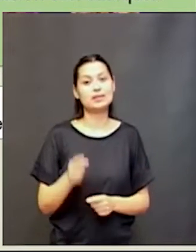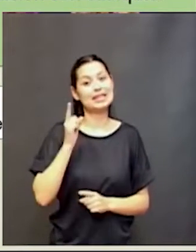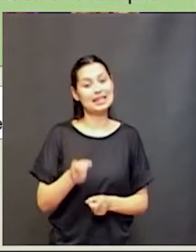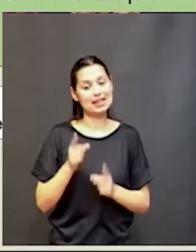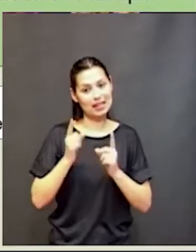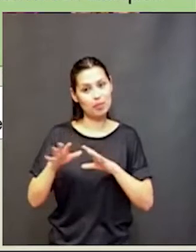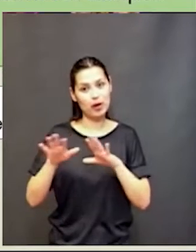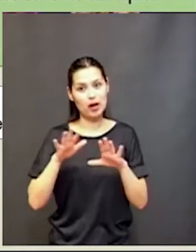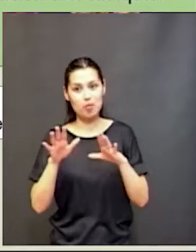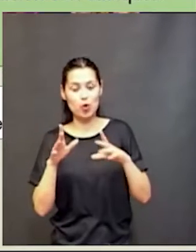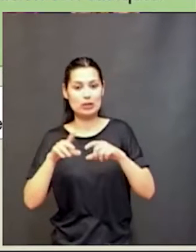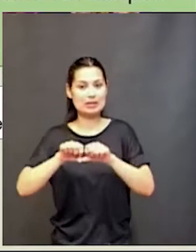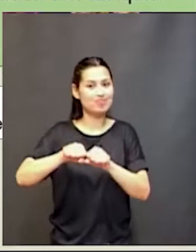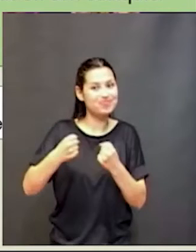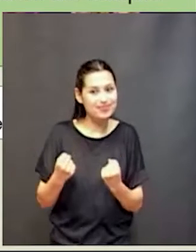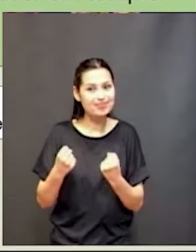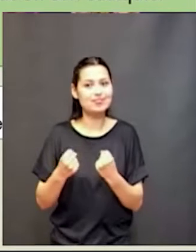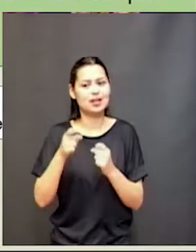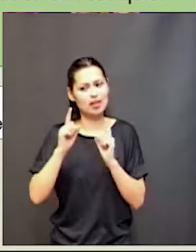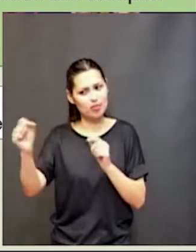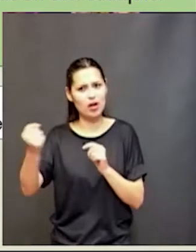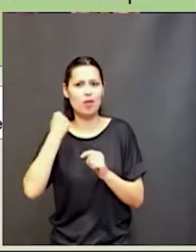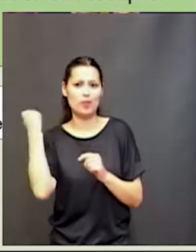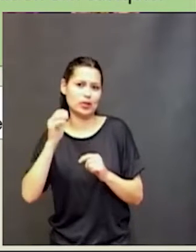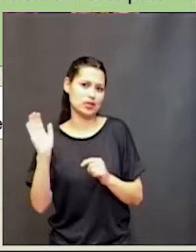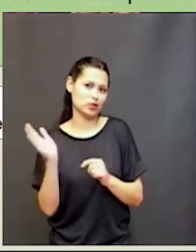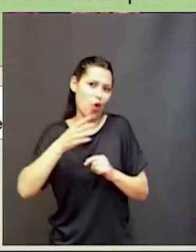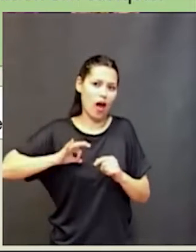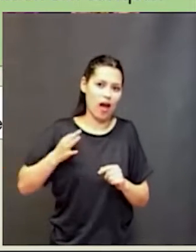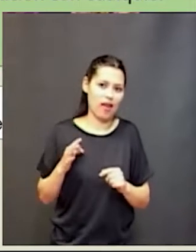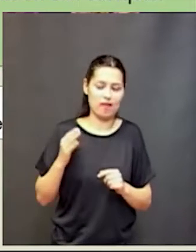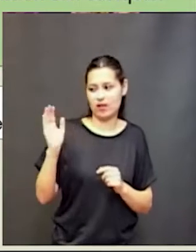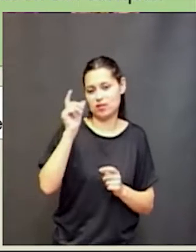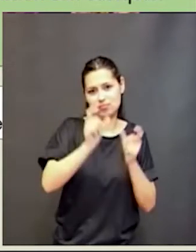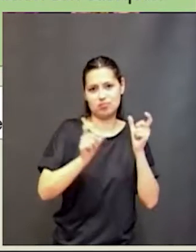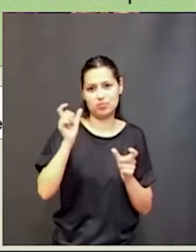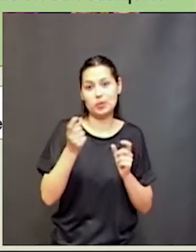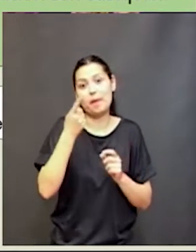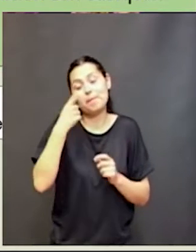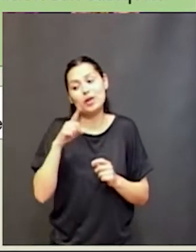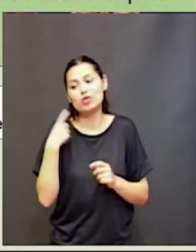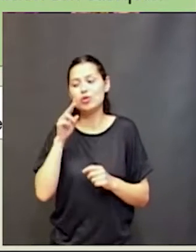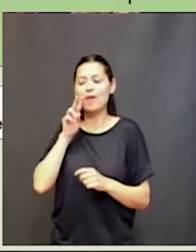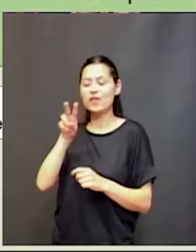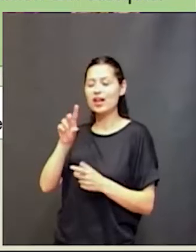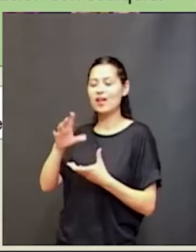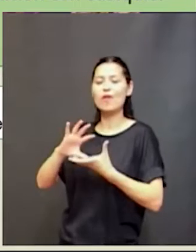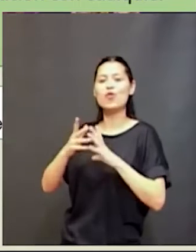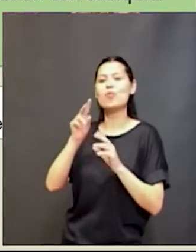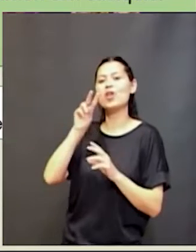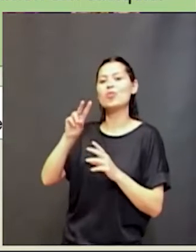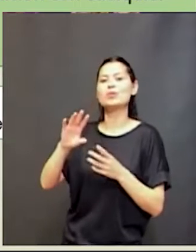en las primeras etapas de la vida de los seres humanos, los llamamos también ventanas de oportunidades, son momentos